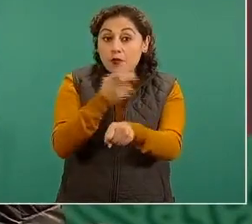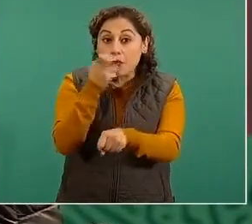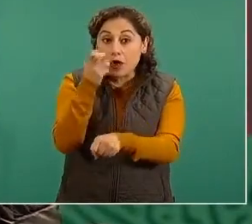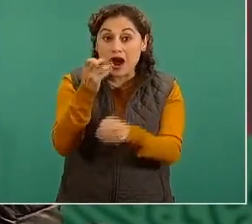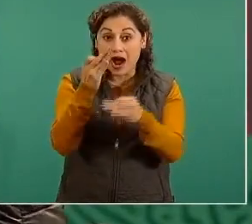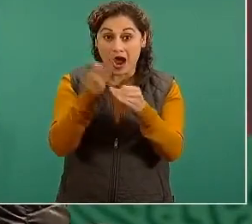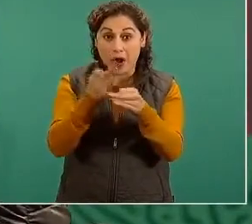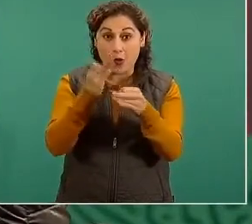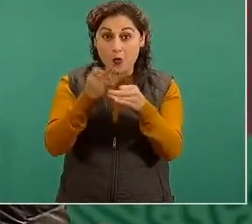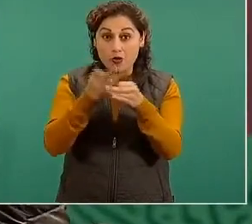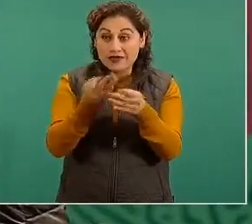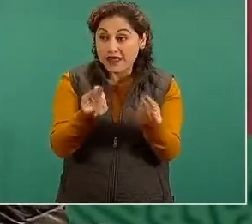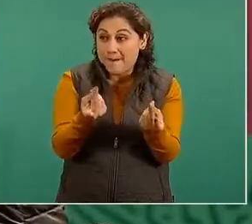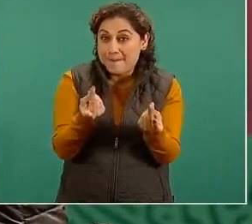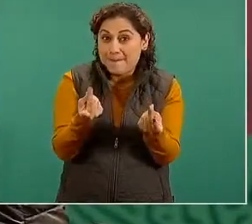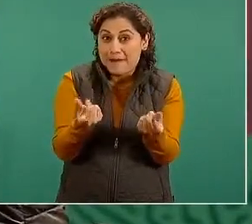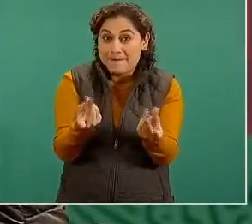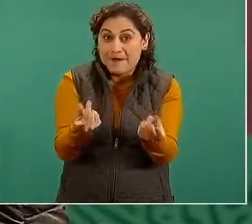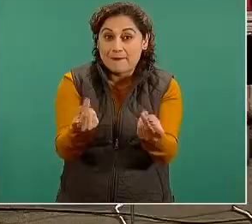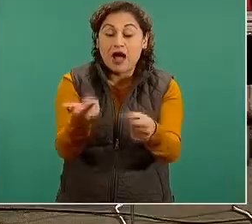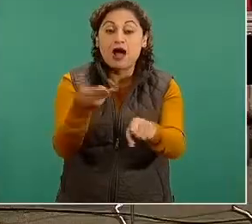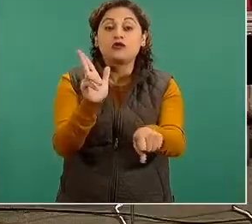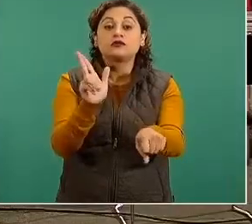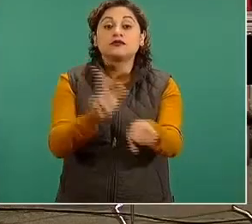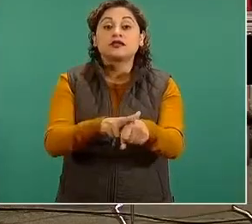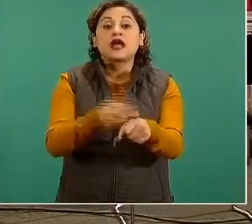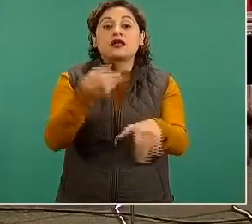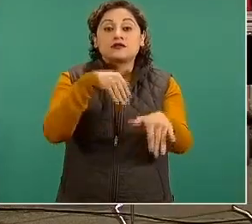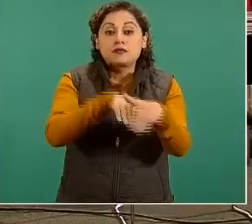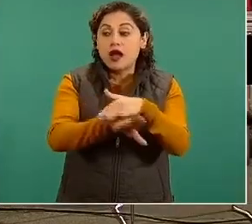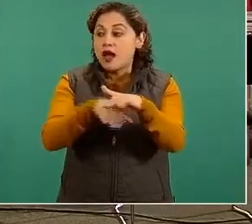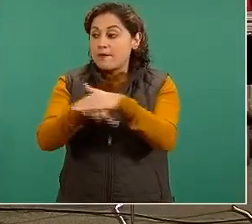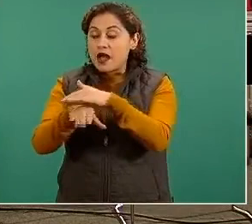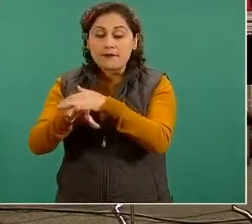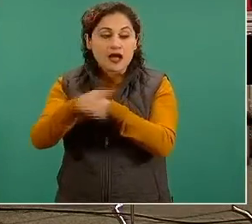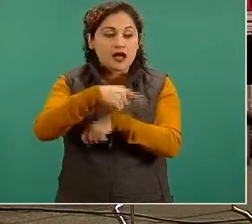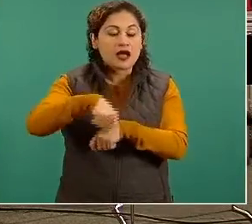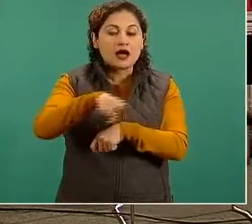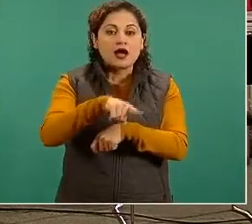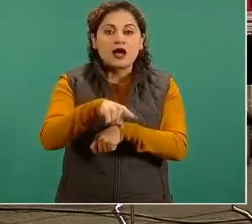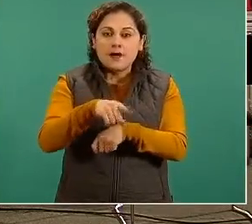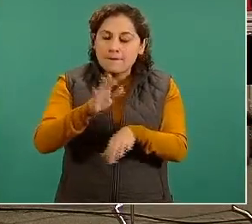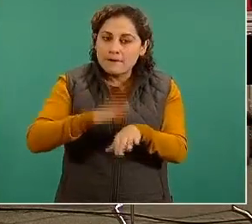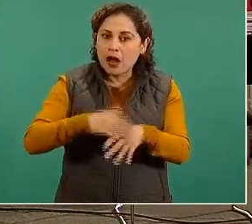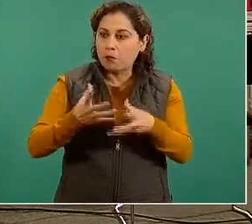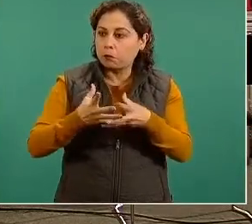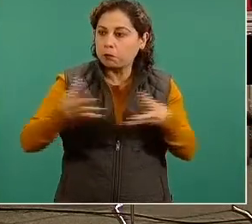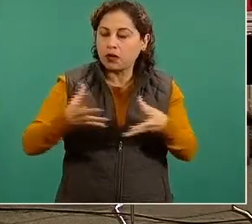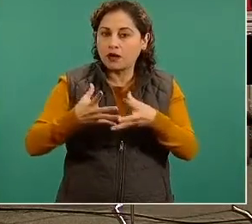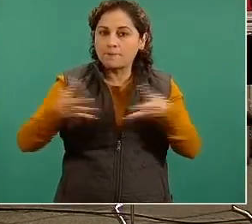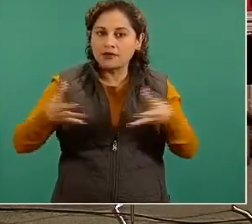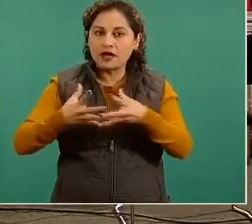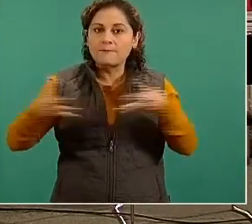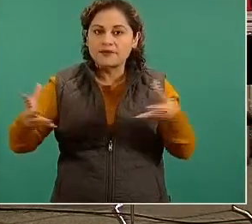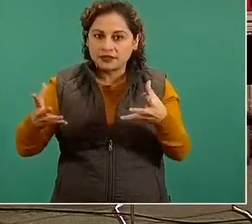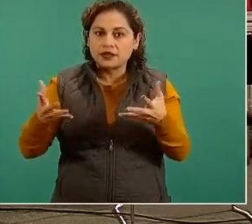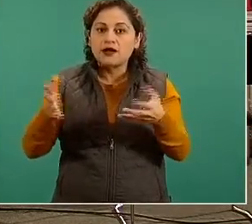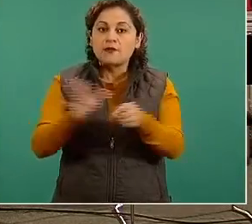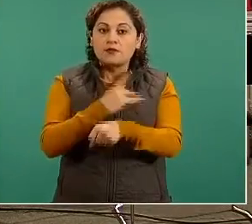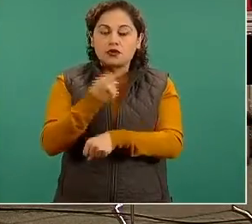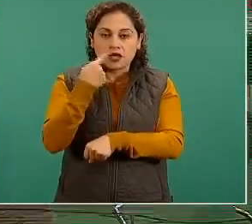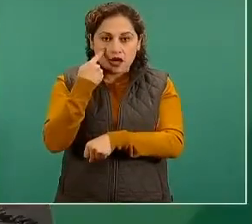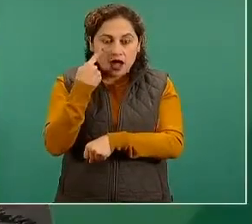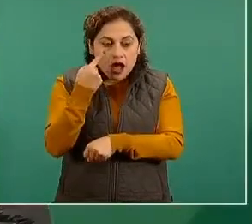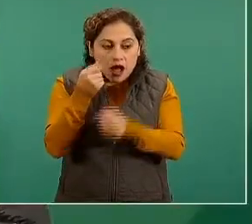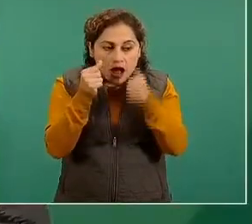reconviertan cuando o empiecen su proceso de reconversión cuando pasan el umbral del 50